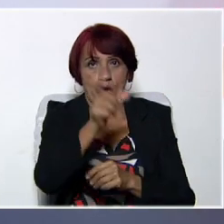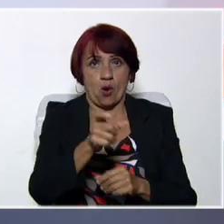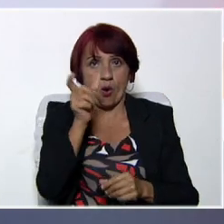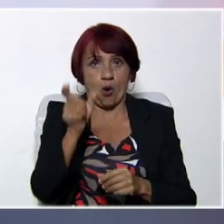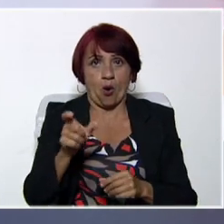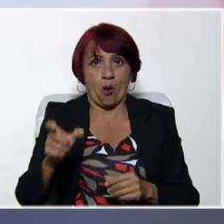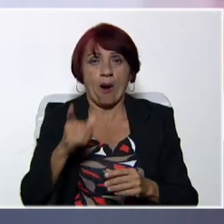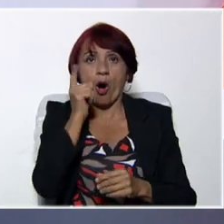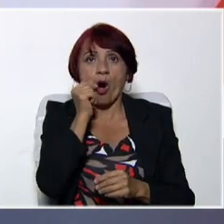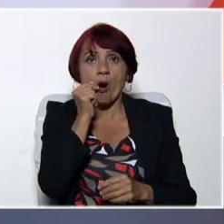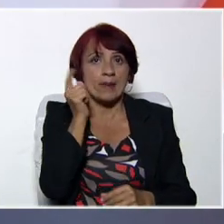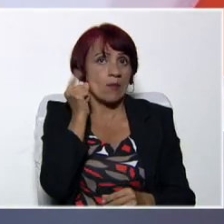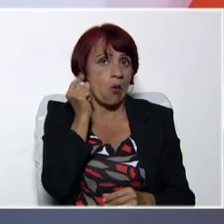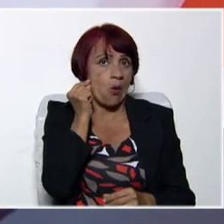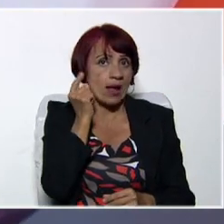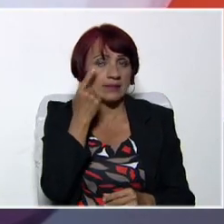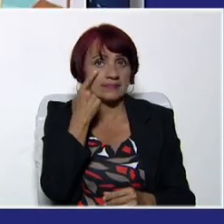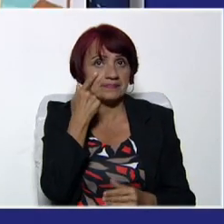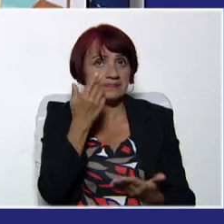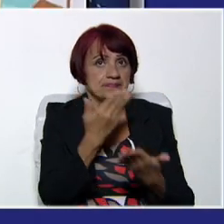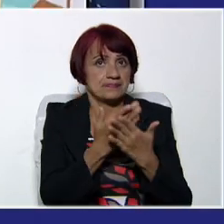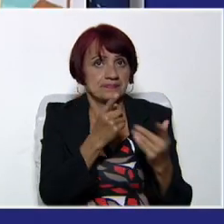desde nuestra pantalla. Vengan conmigo.